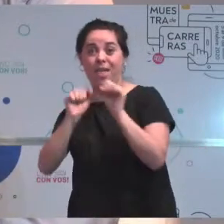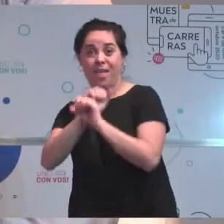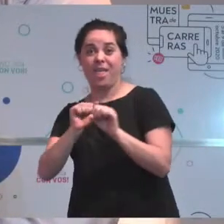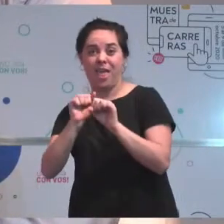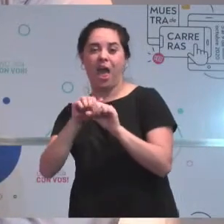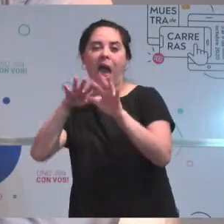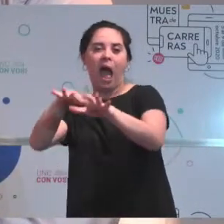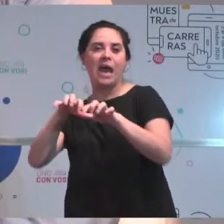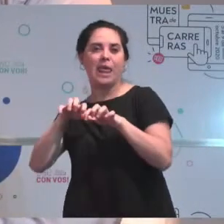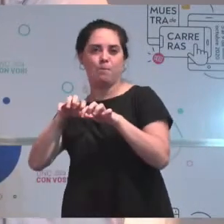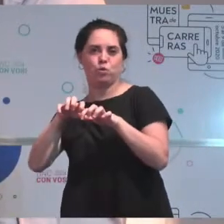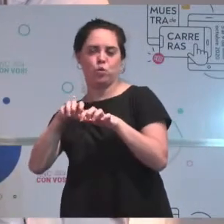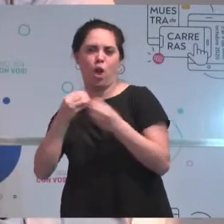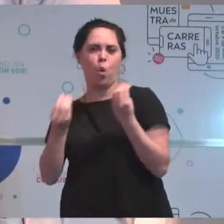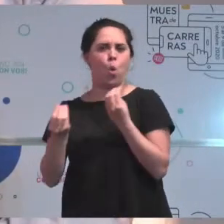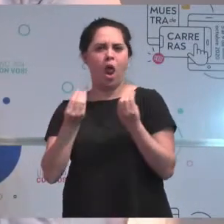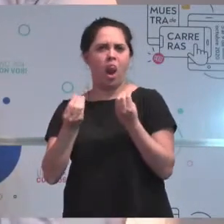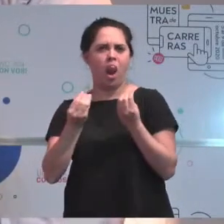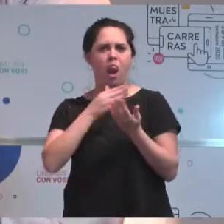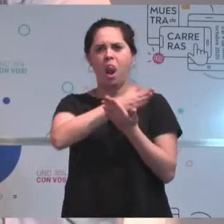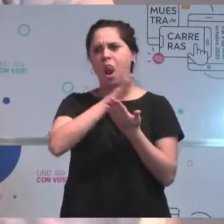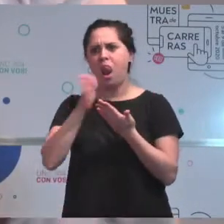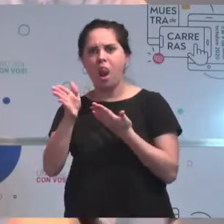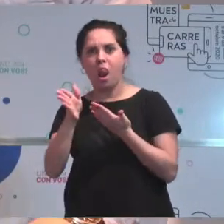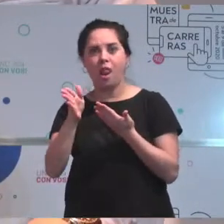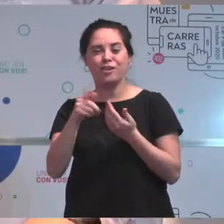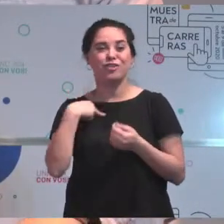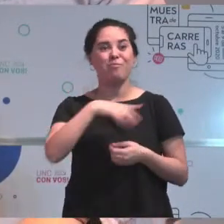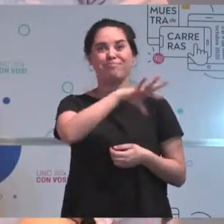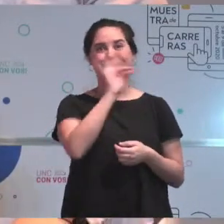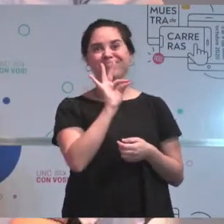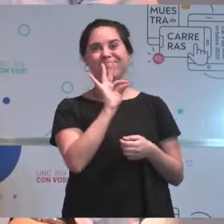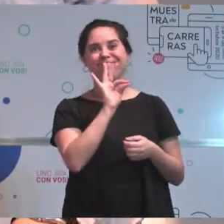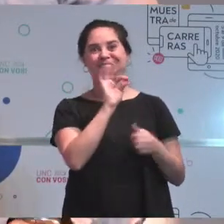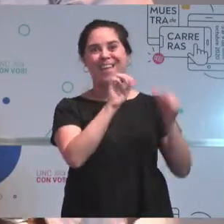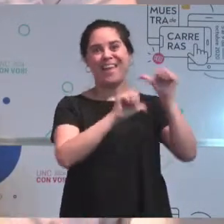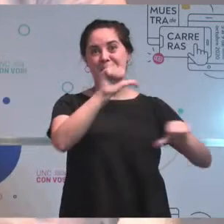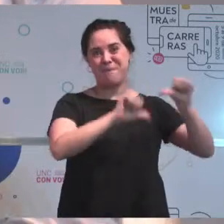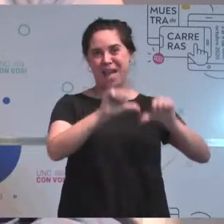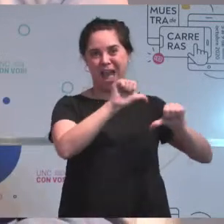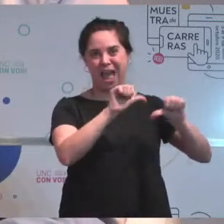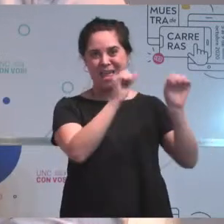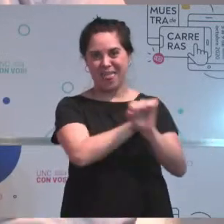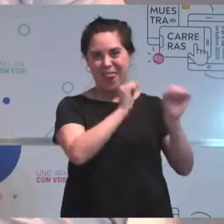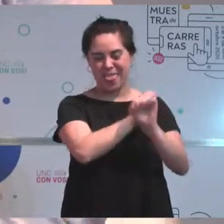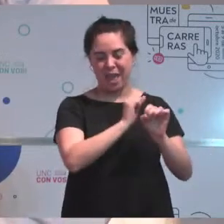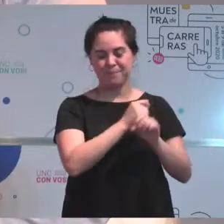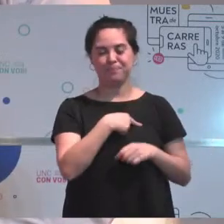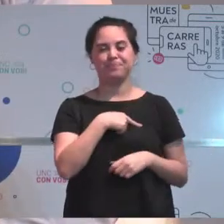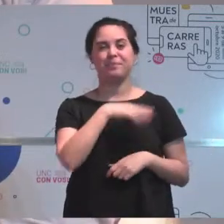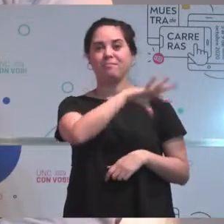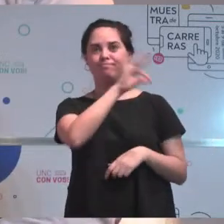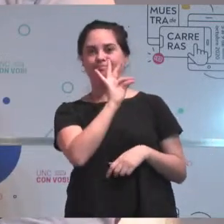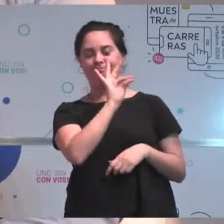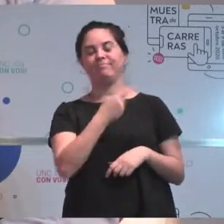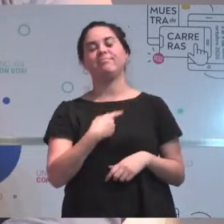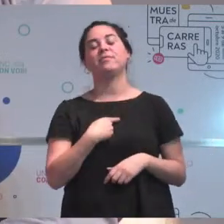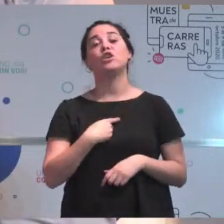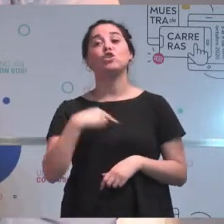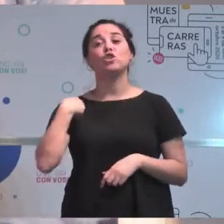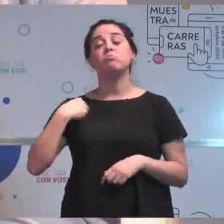Y me definí por la otra carrera, por ingeniería en química. Y, bueno, estudié más o menos unos dos años.